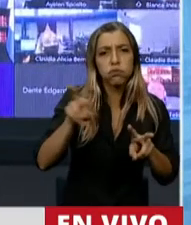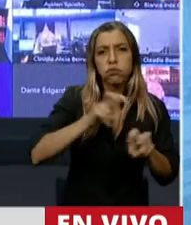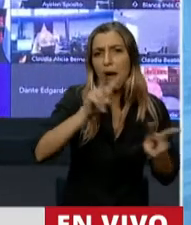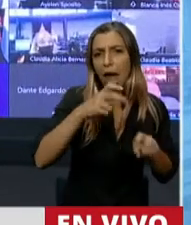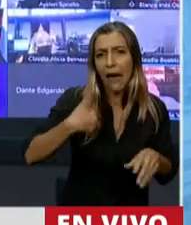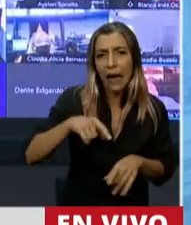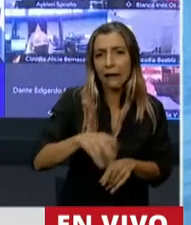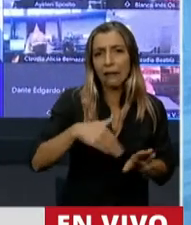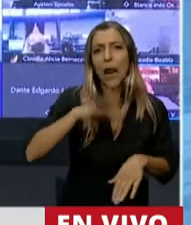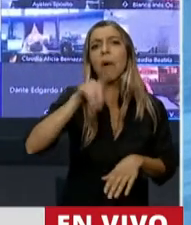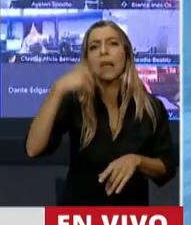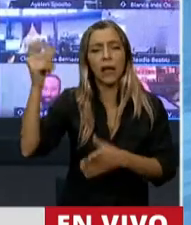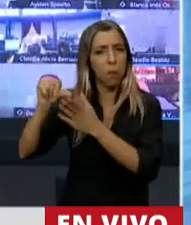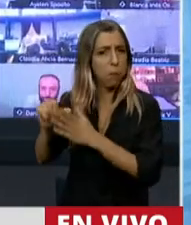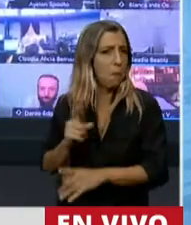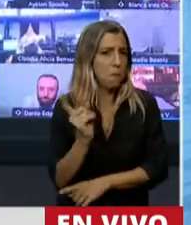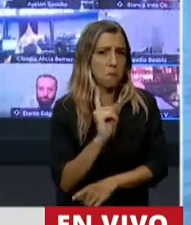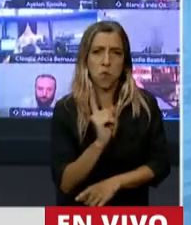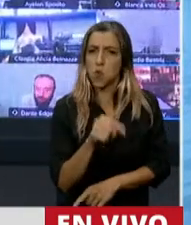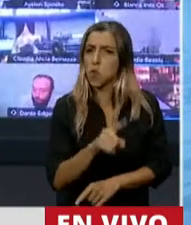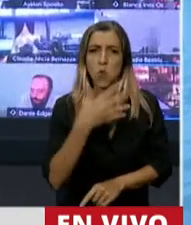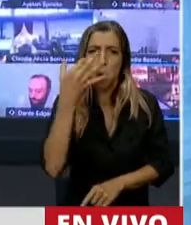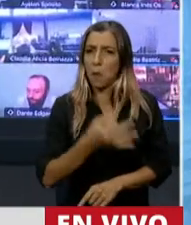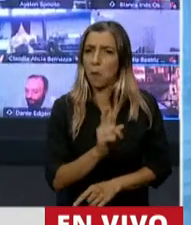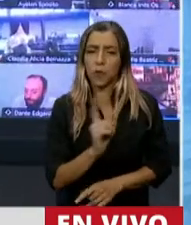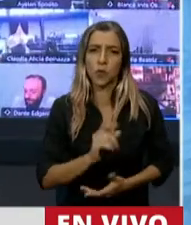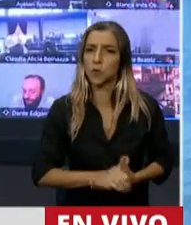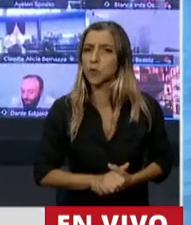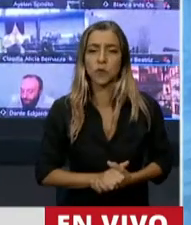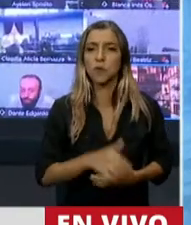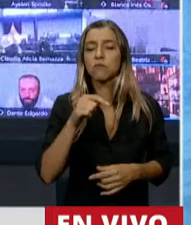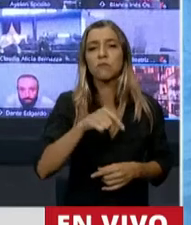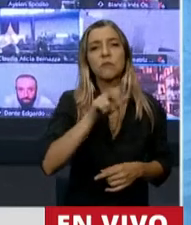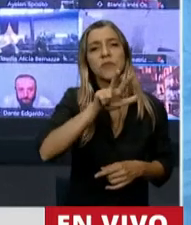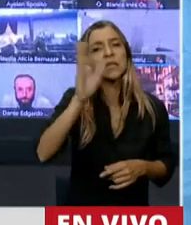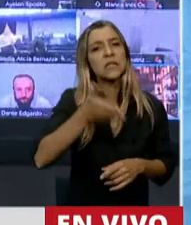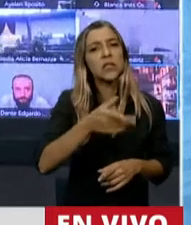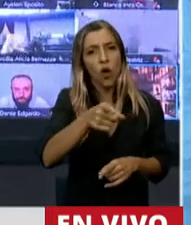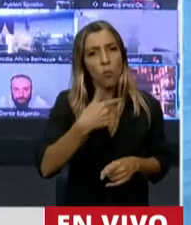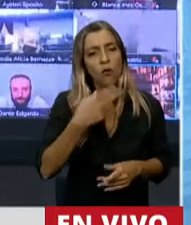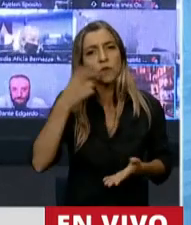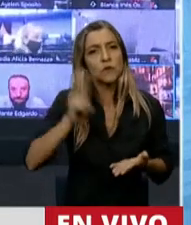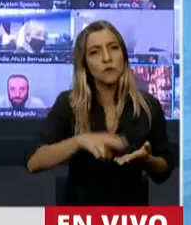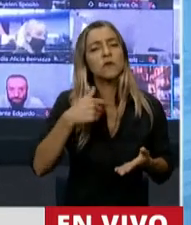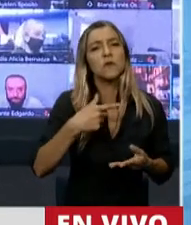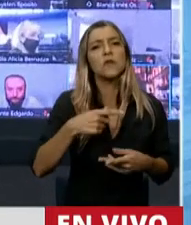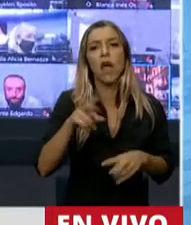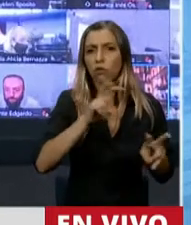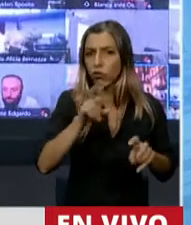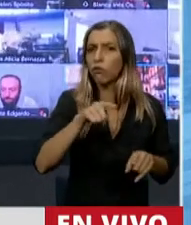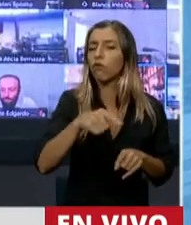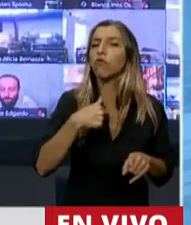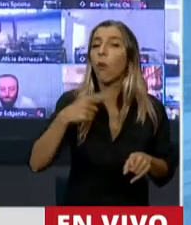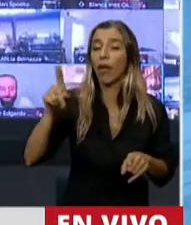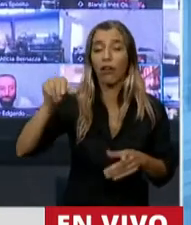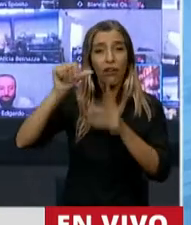En nuestro país es del 35% de la presión tributaria. Mientras que en Europa las tasas